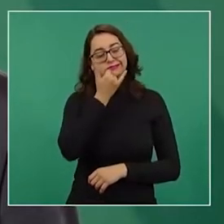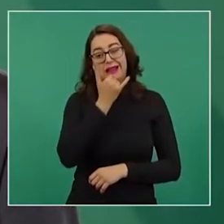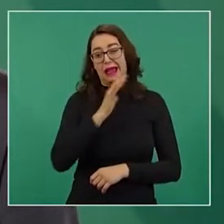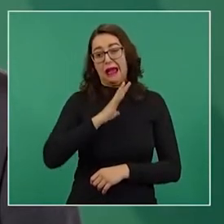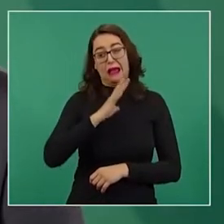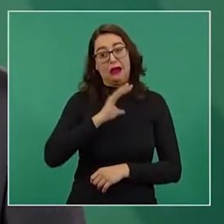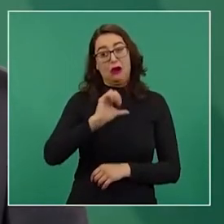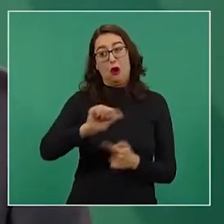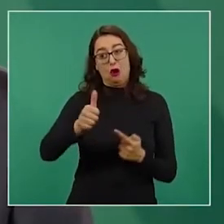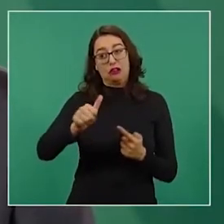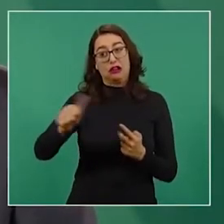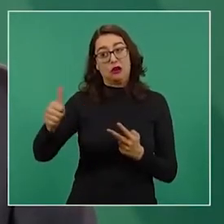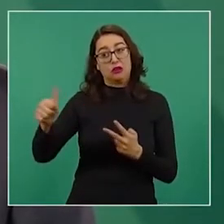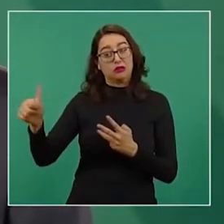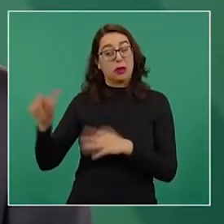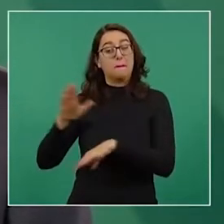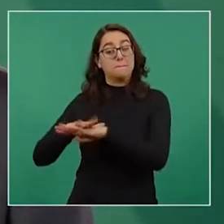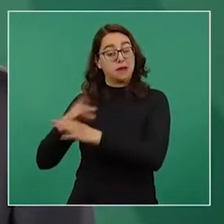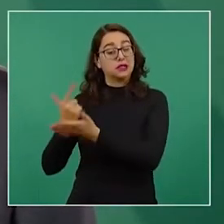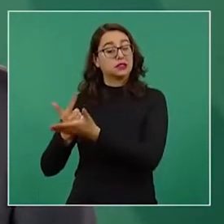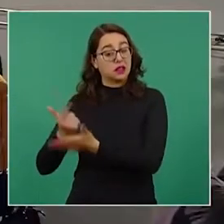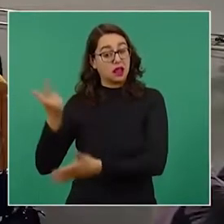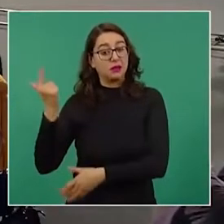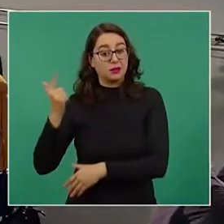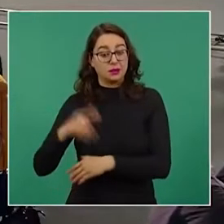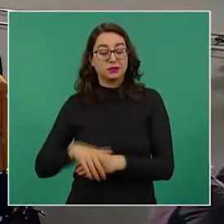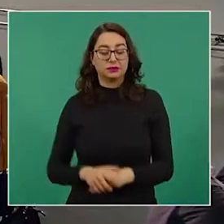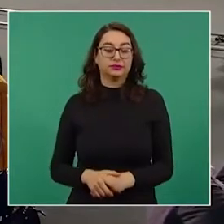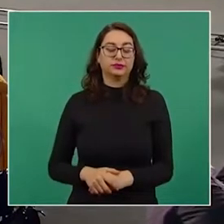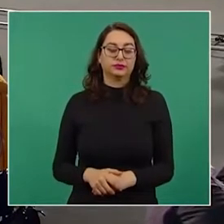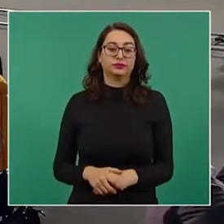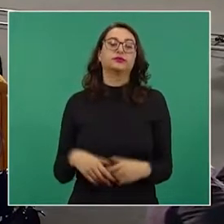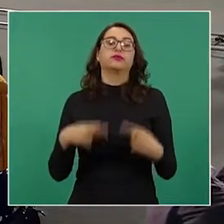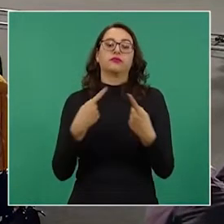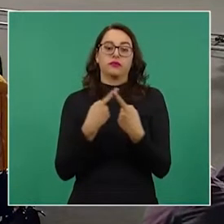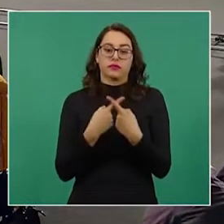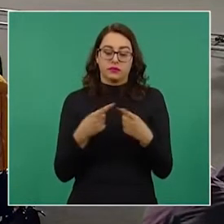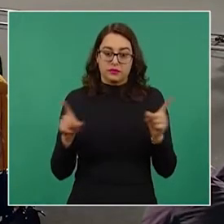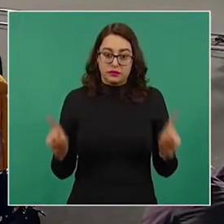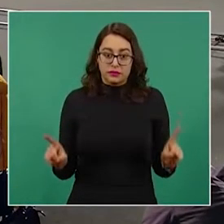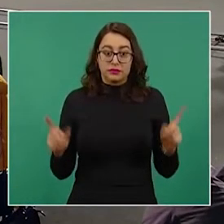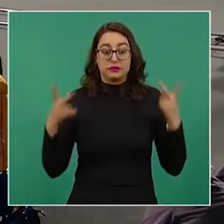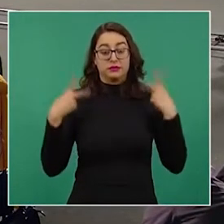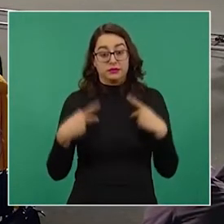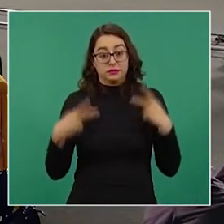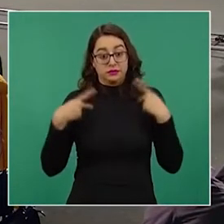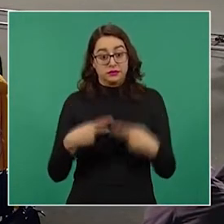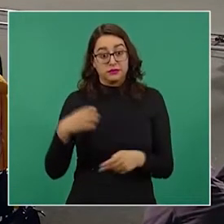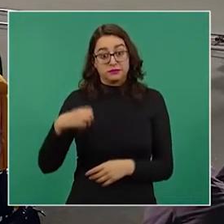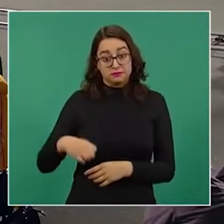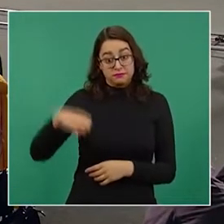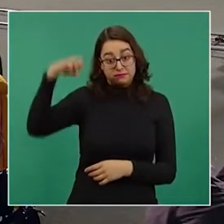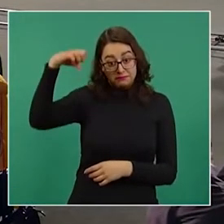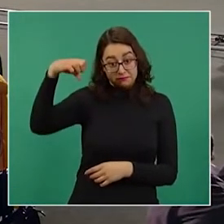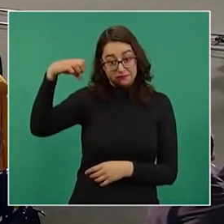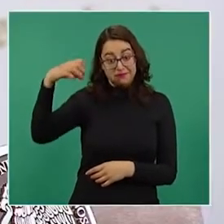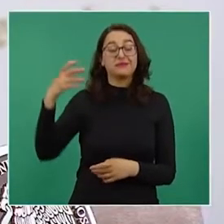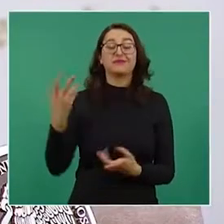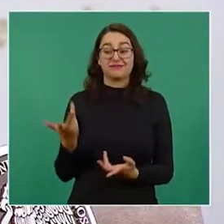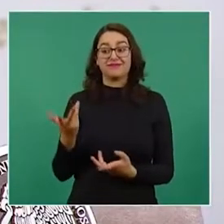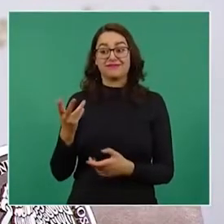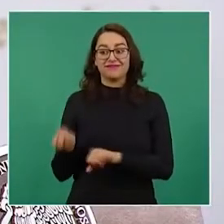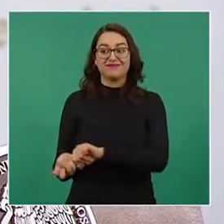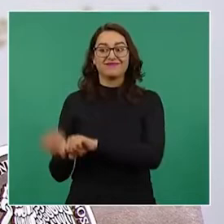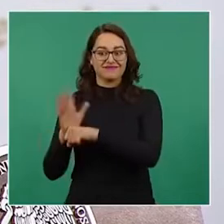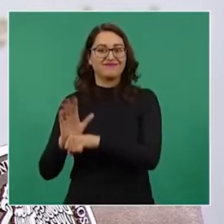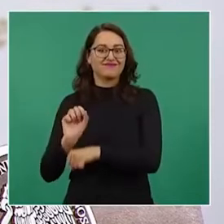de complicaciones y muerte en esta edad. Muy distinto a las personas adultas mayores que afortunadamente han sido ya